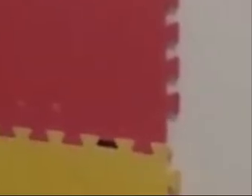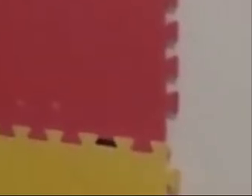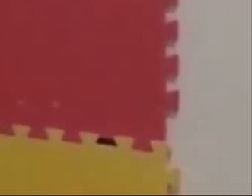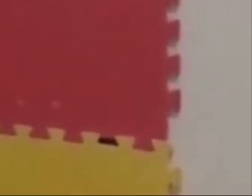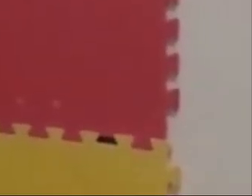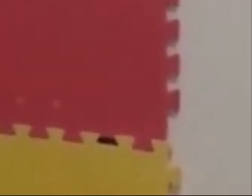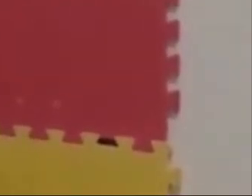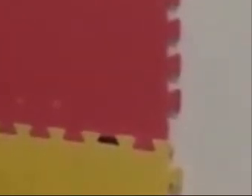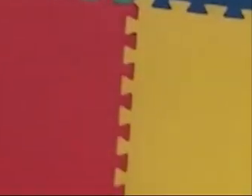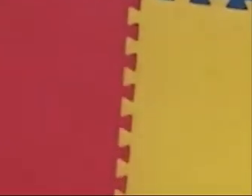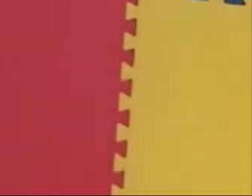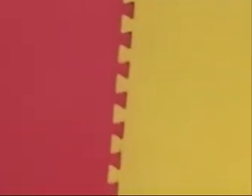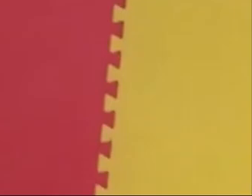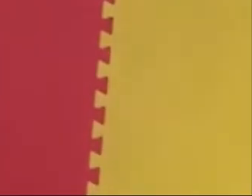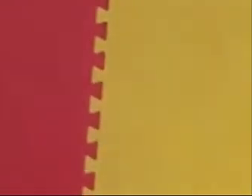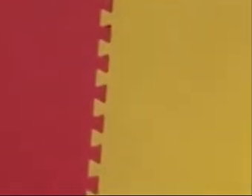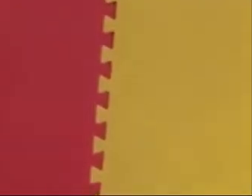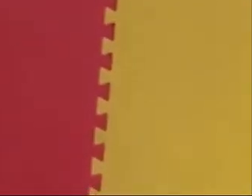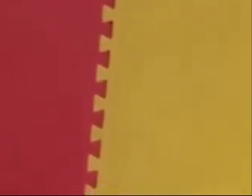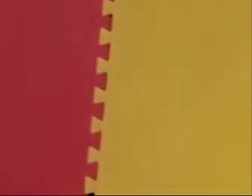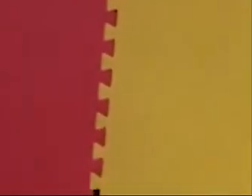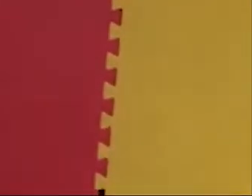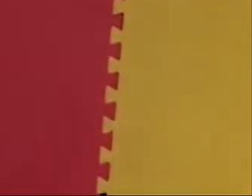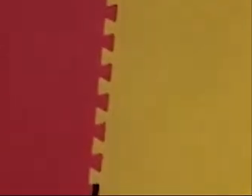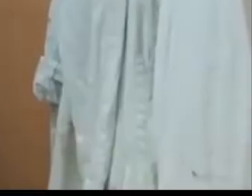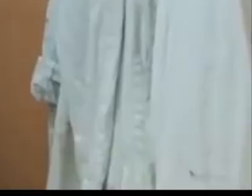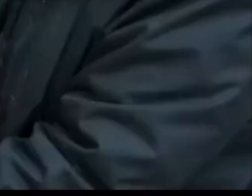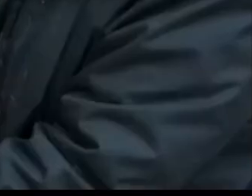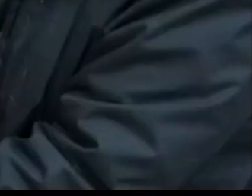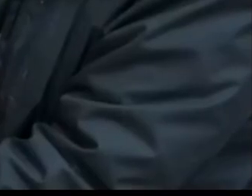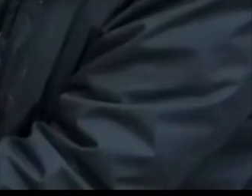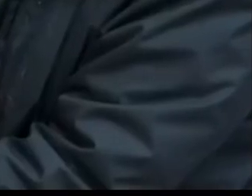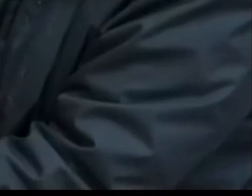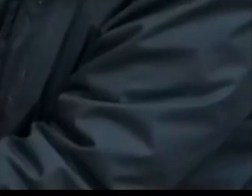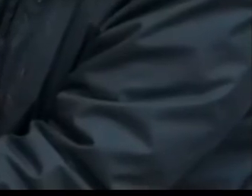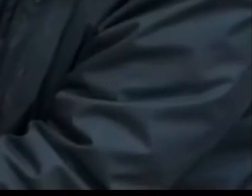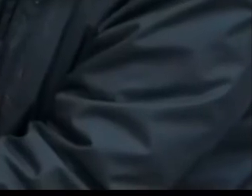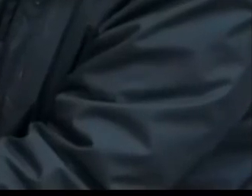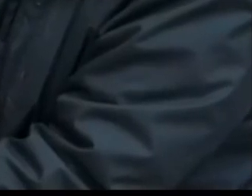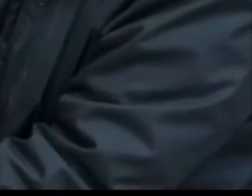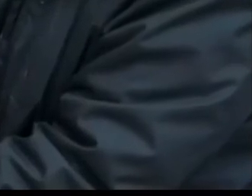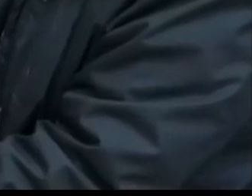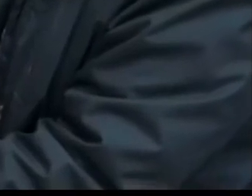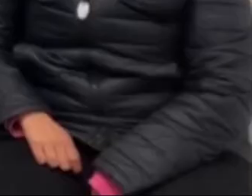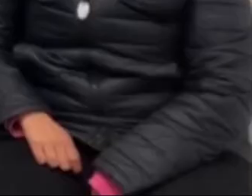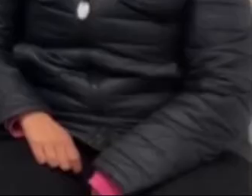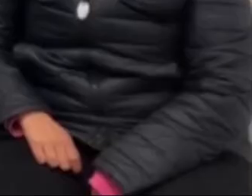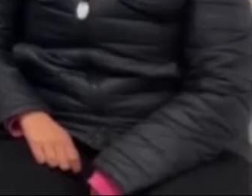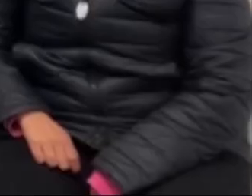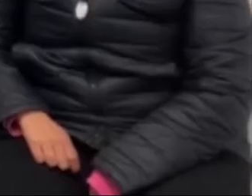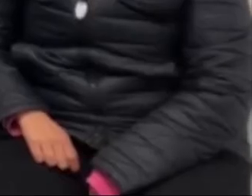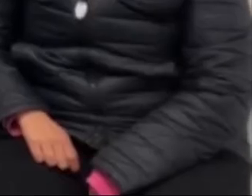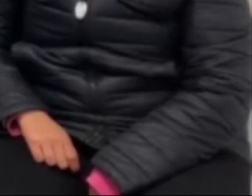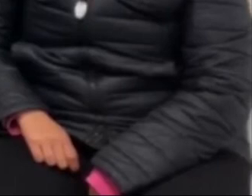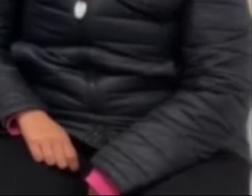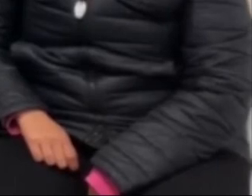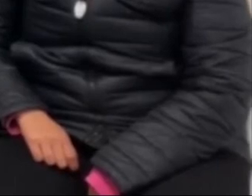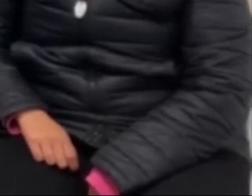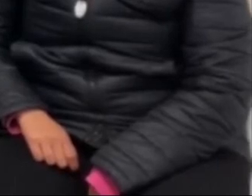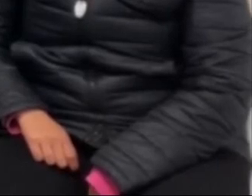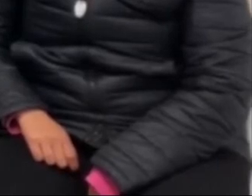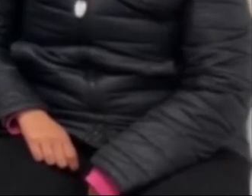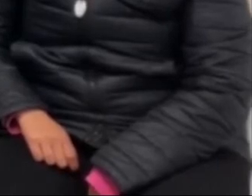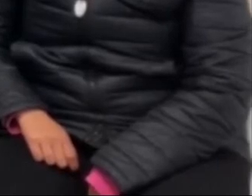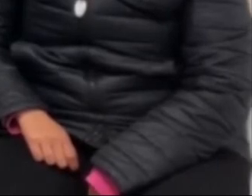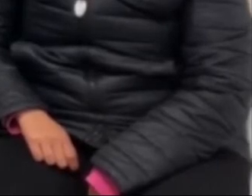las personas con trastorno del espectro del autismo y sus familias a vivir una vida feliz. Para